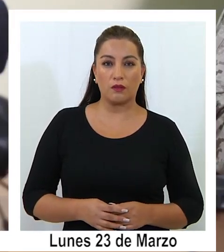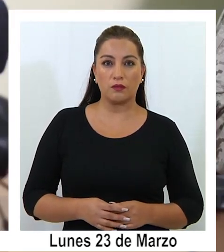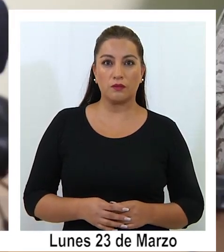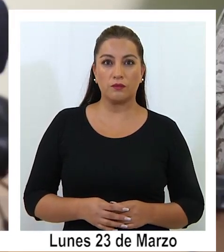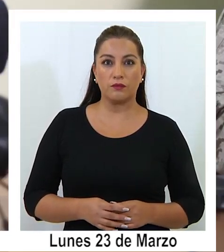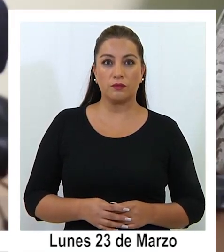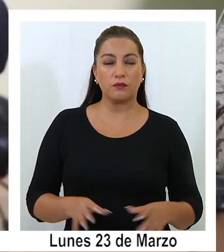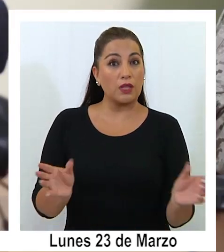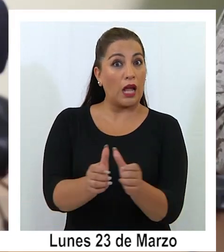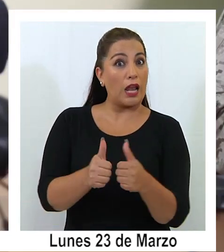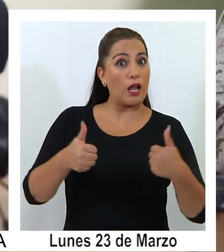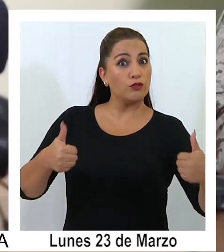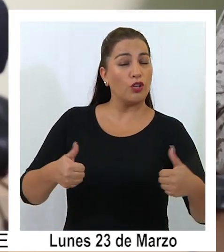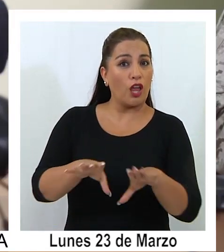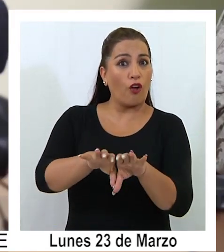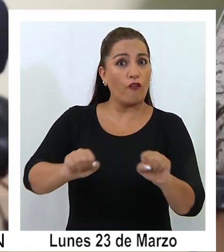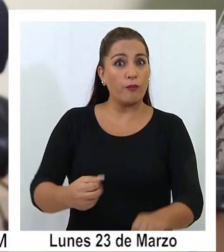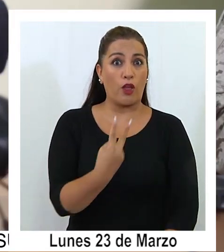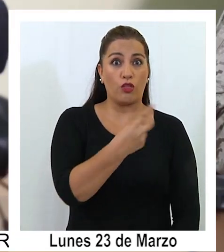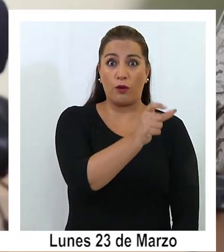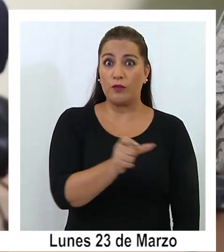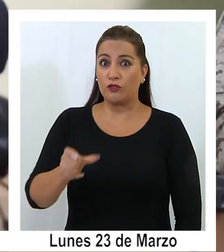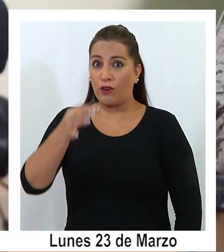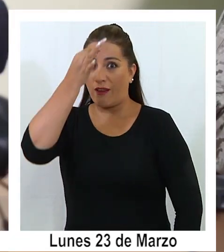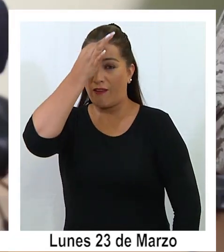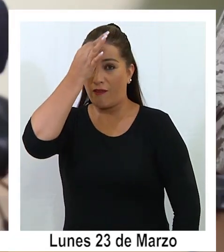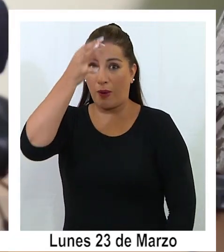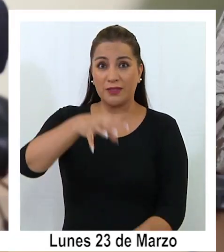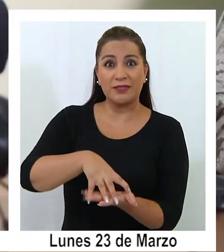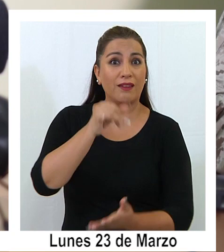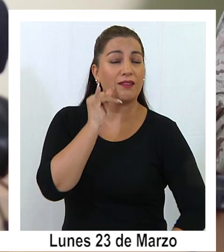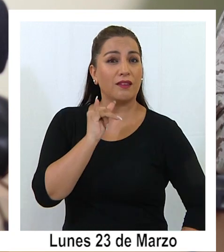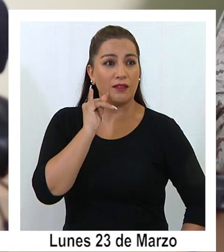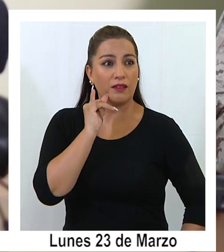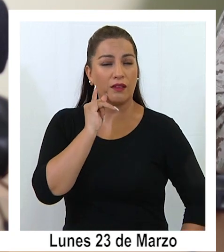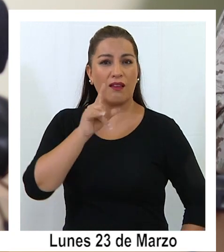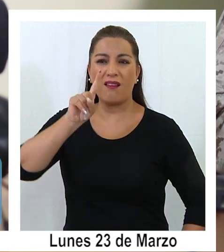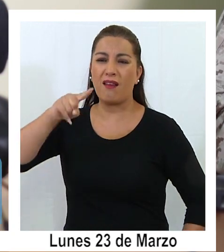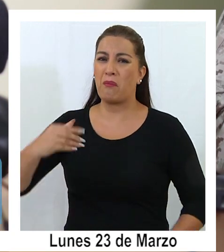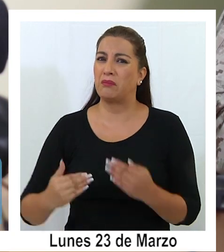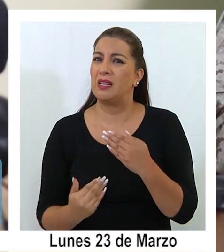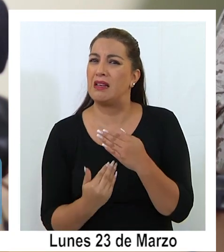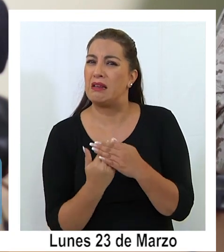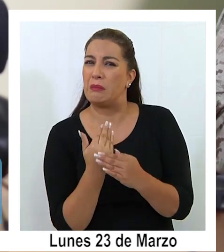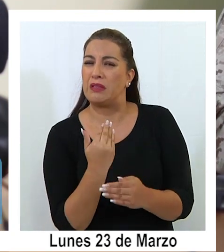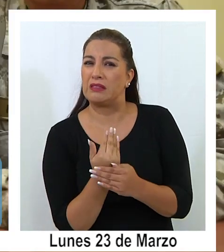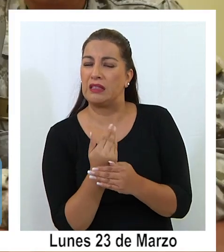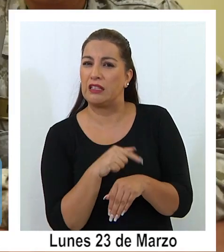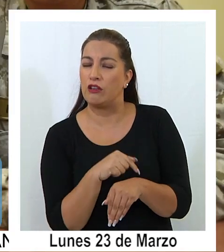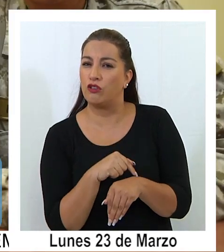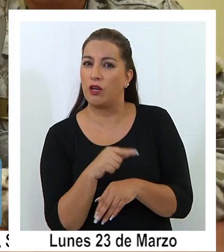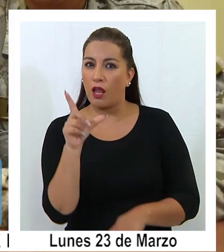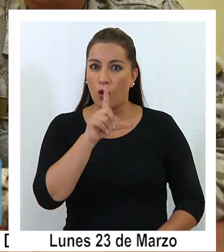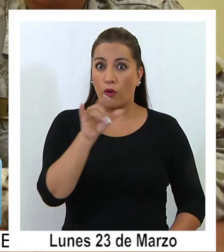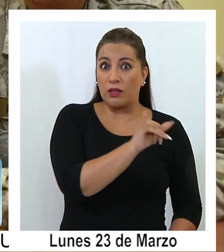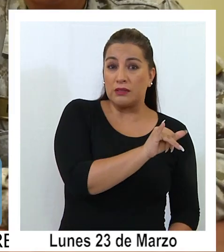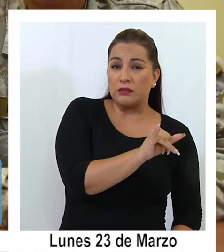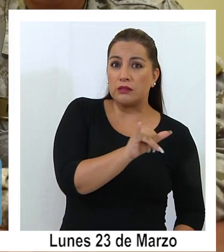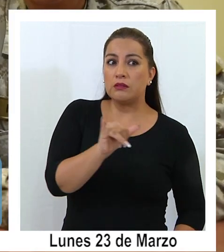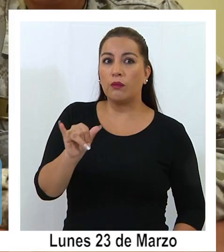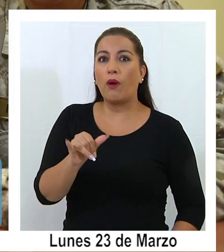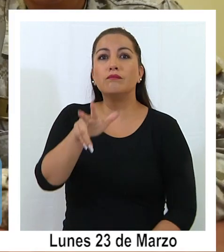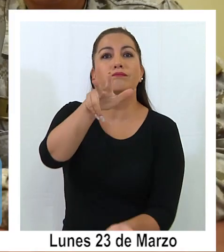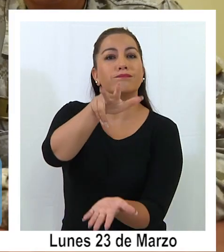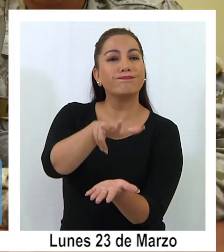Mientras las autoridades confirmaban dos casos de coronavirus en la región, a primera hora de la mañana de este lunes, poco después